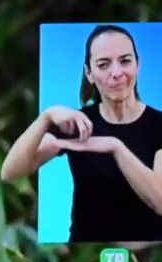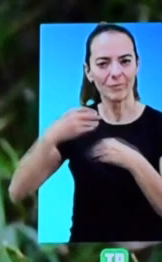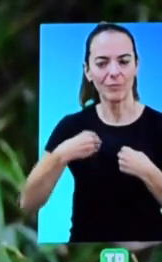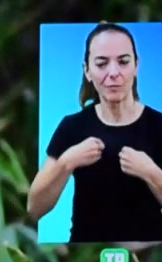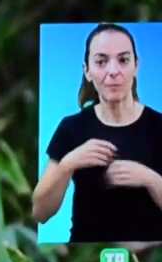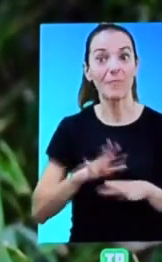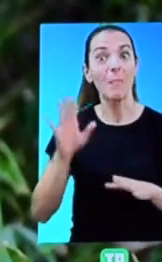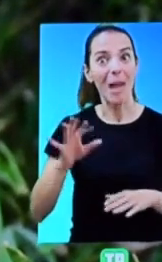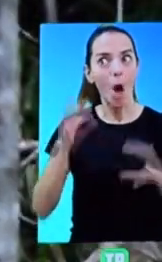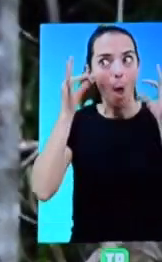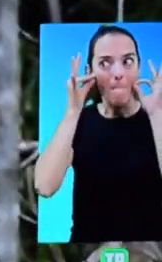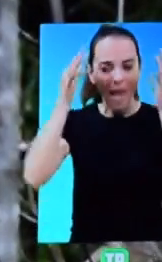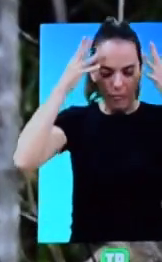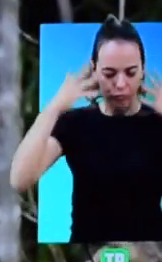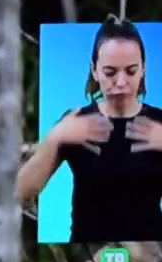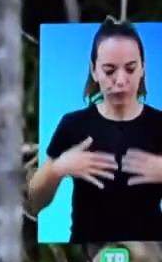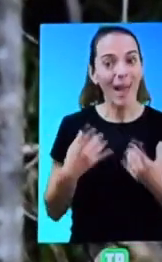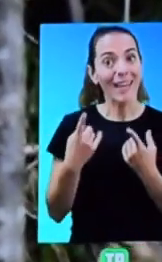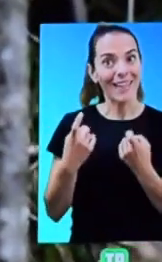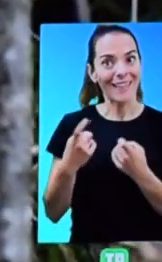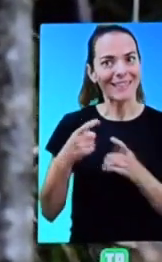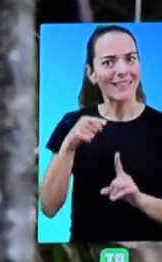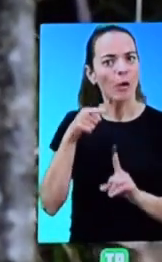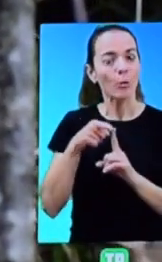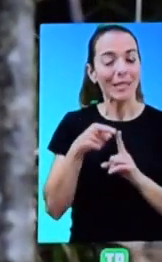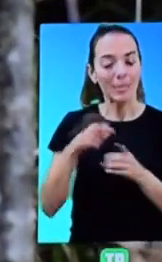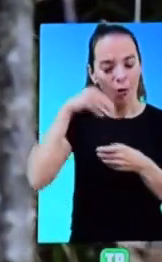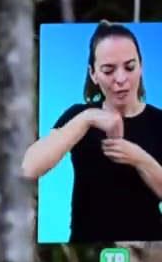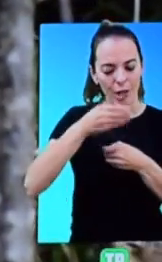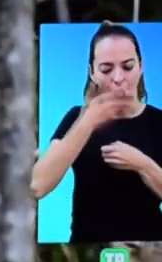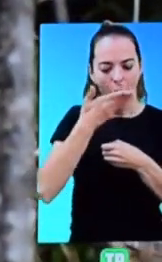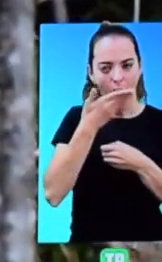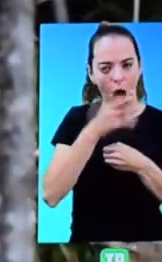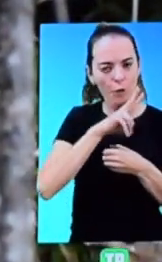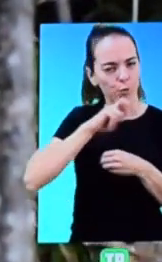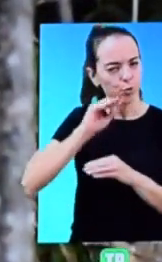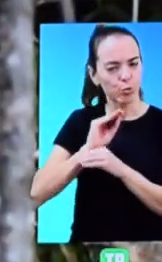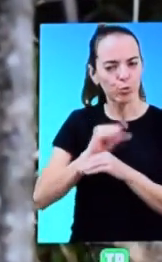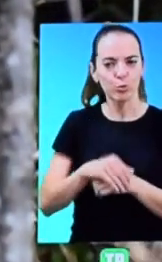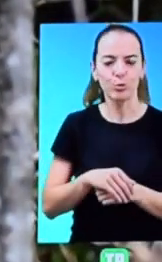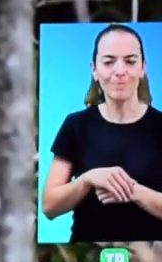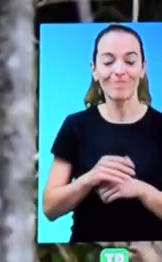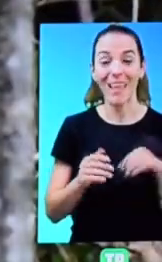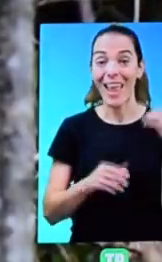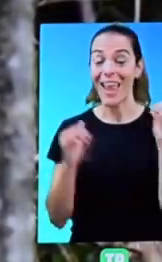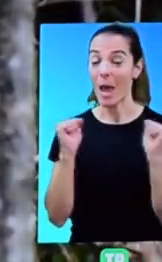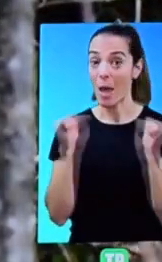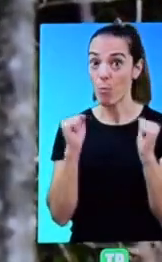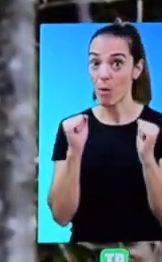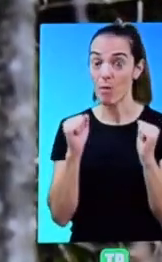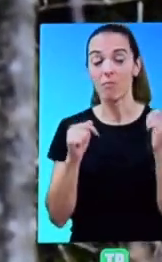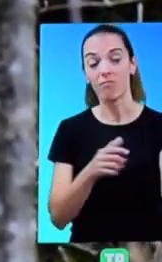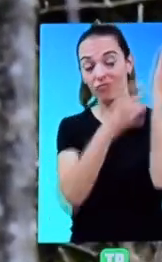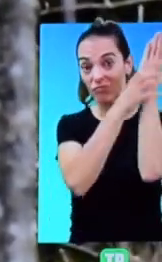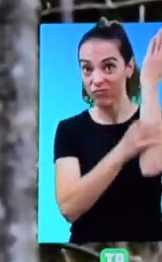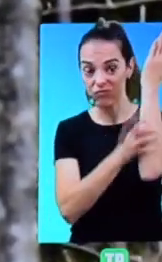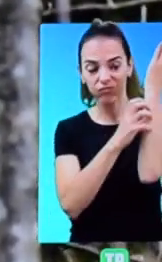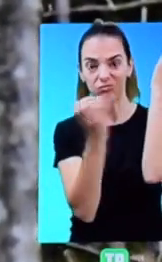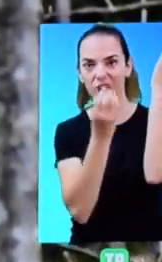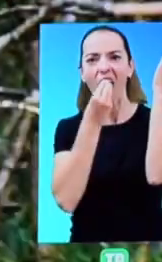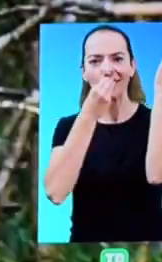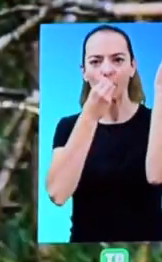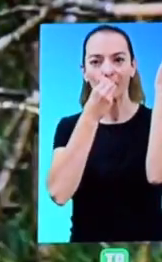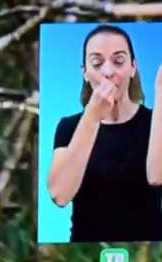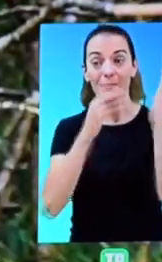grueso abrigo de pieles para mantener el calor corporal. Mastican corteza de árbol en invierno. Pero en verano